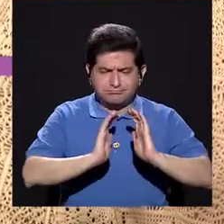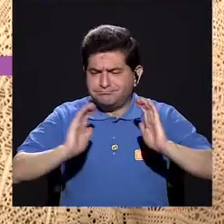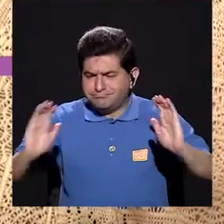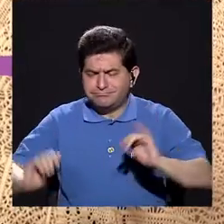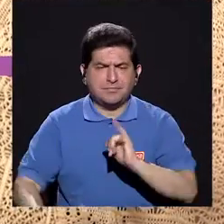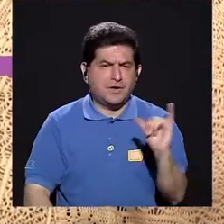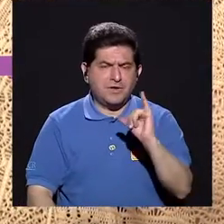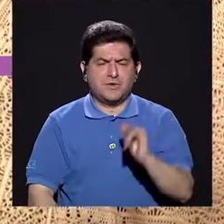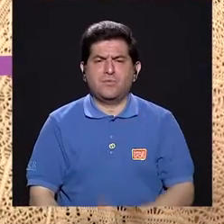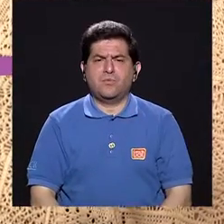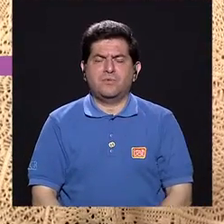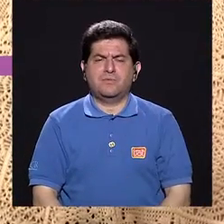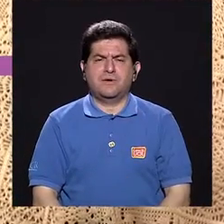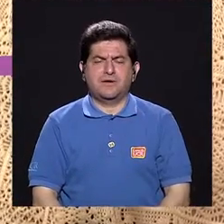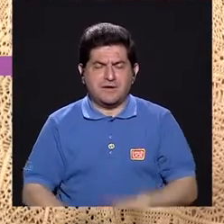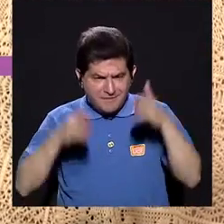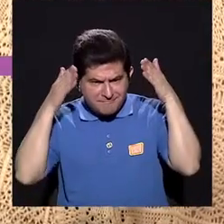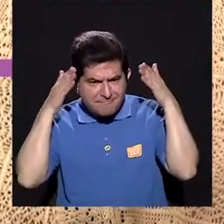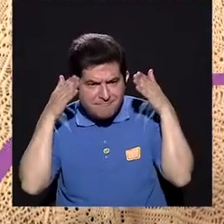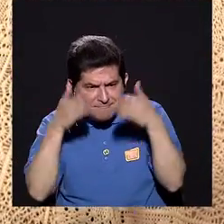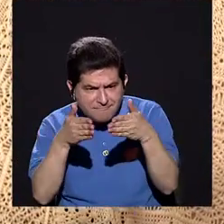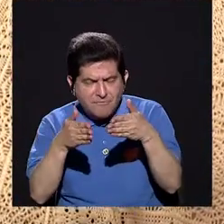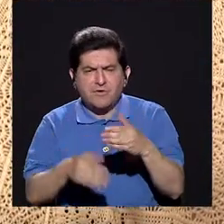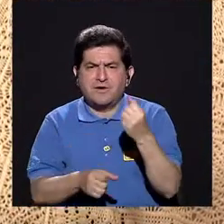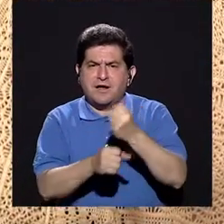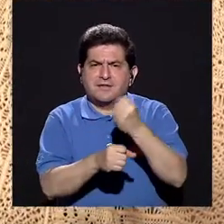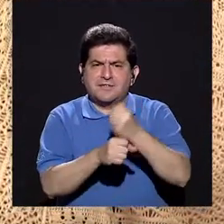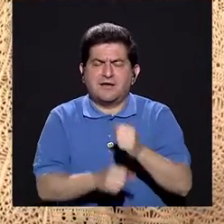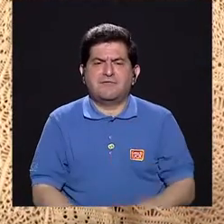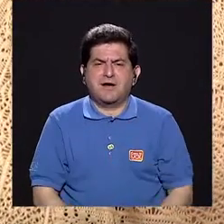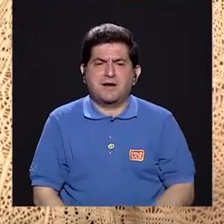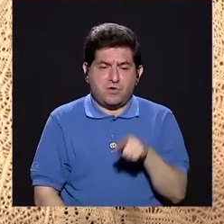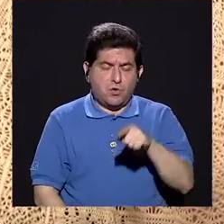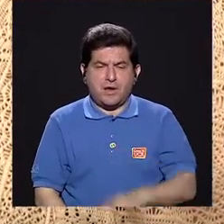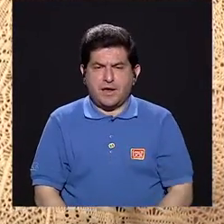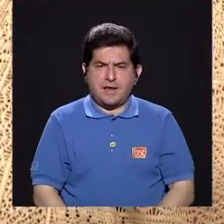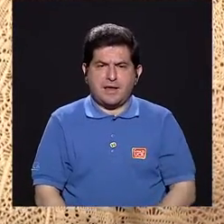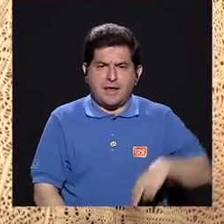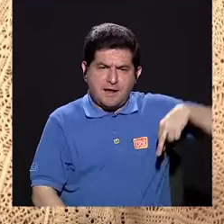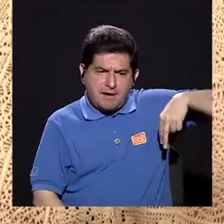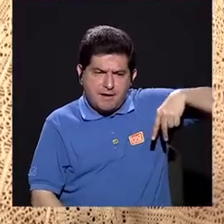Se trabaja también lo que es la marcha.